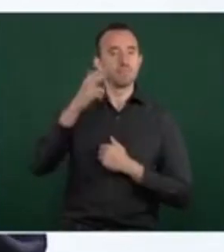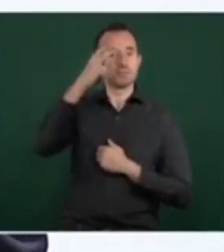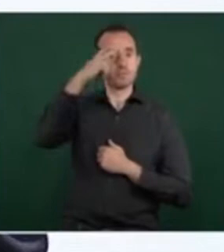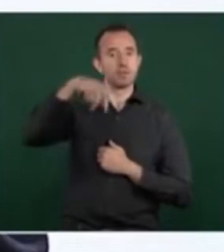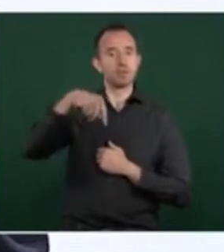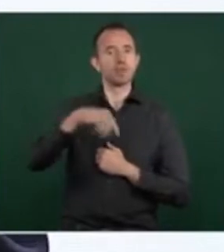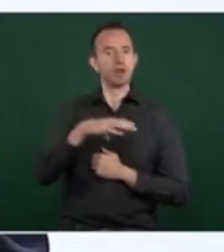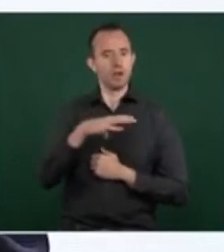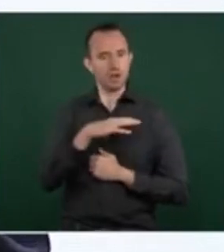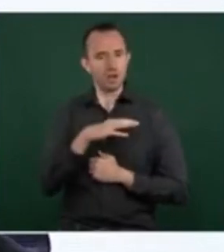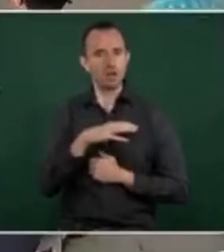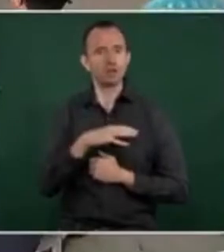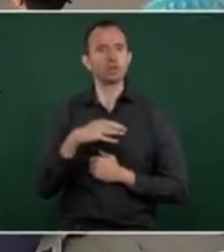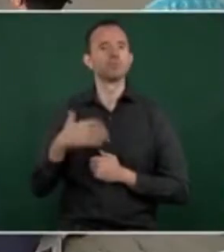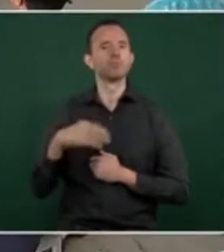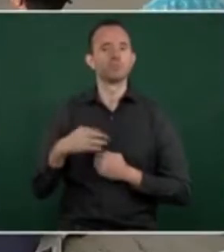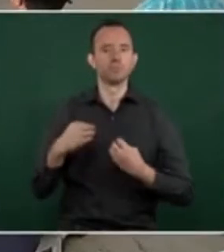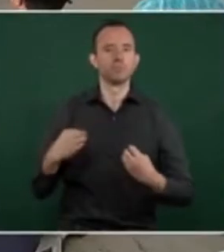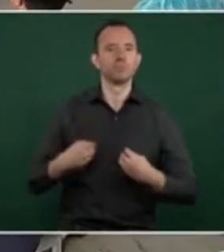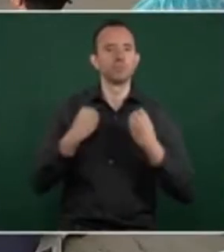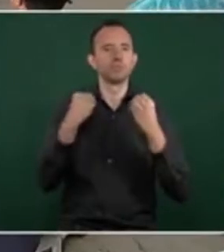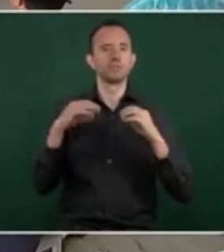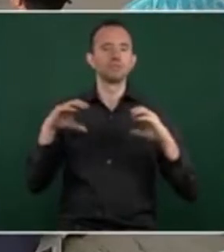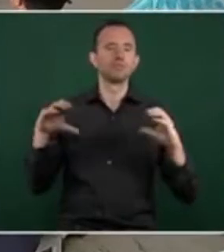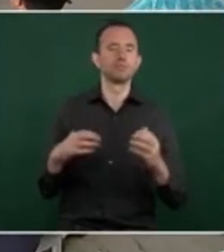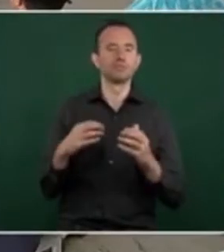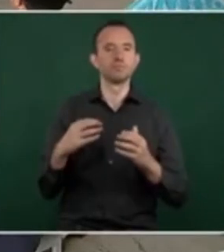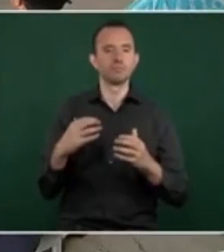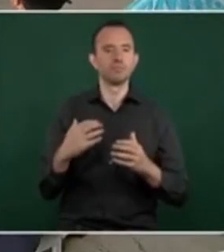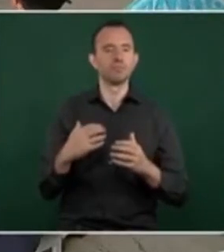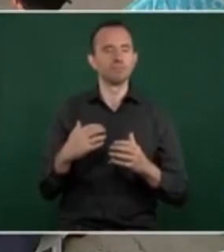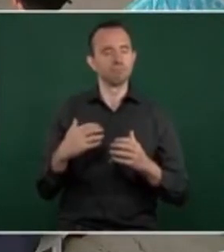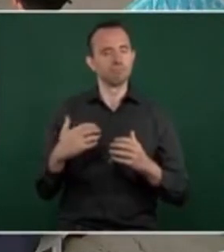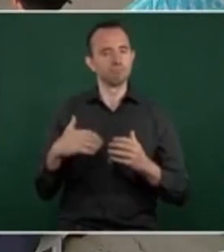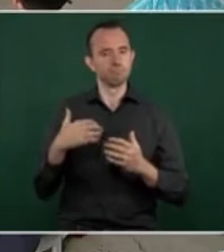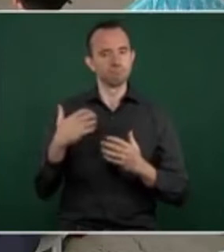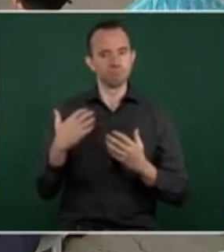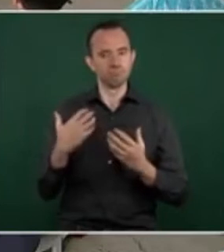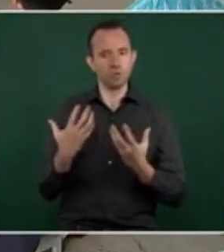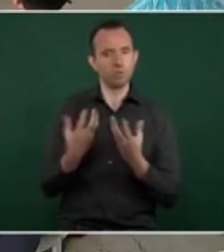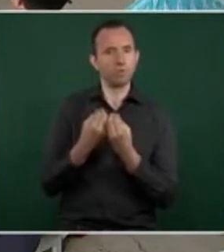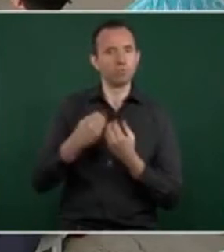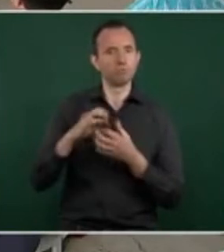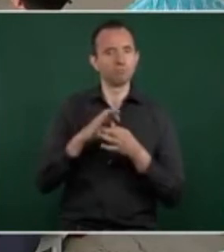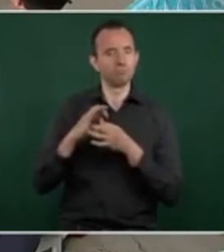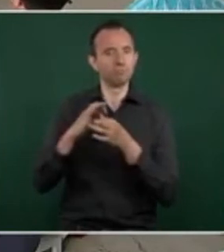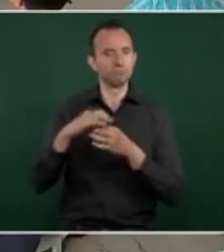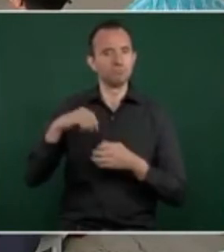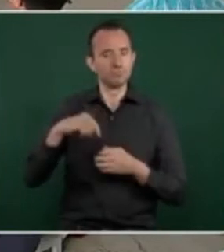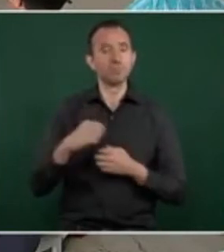y eso significa respeto, significa